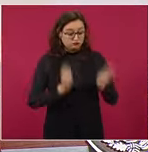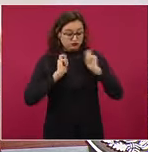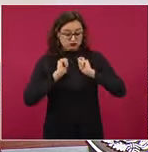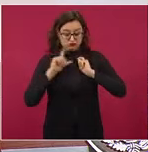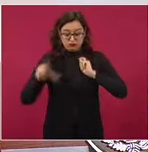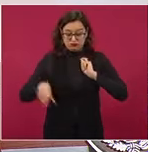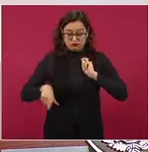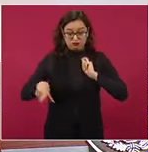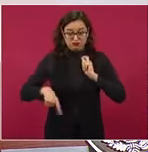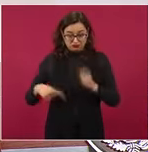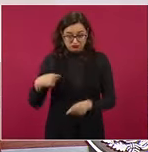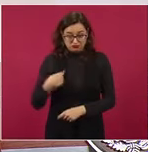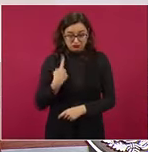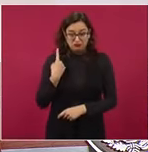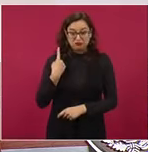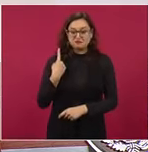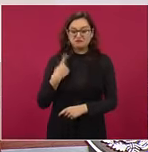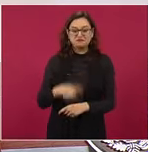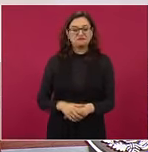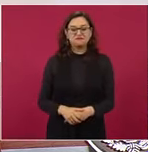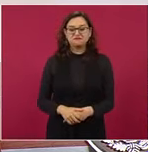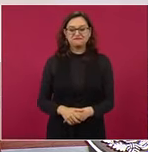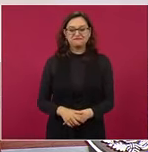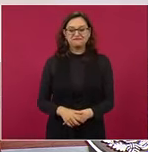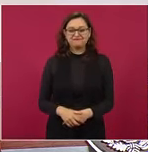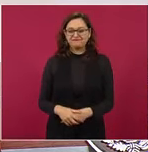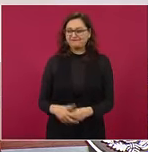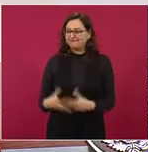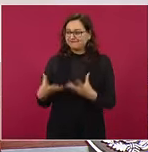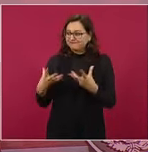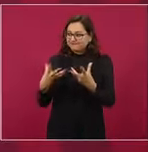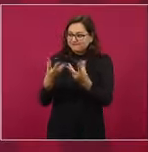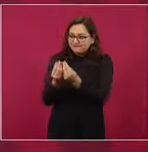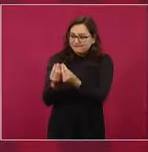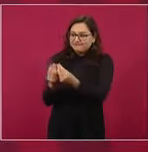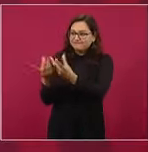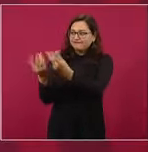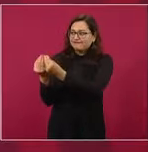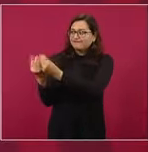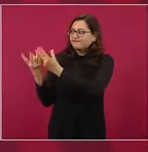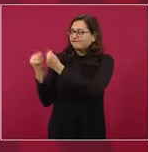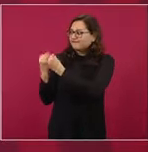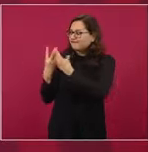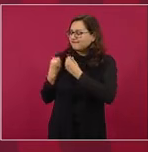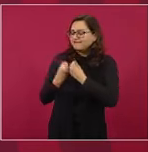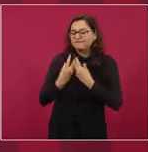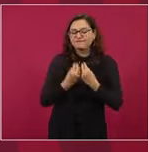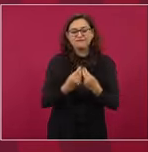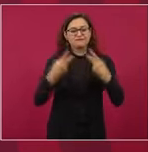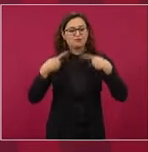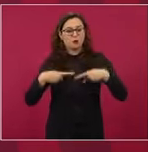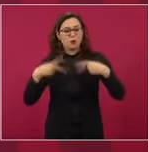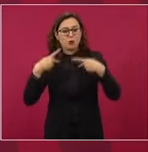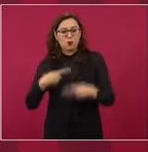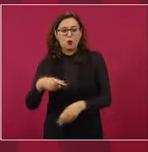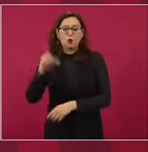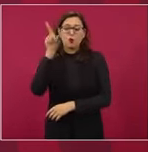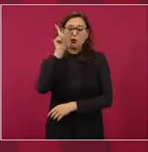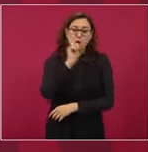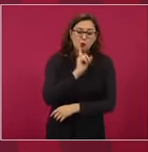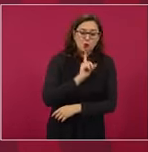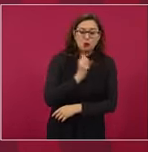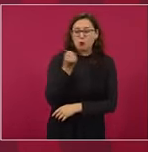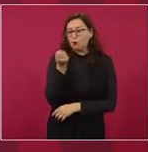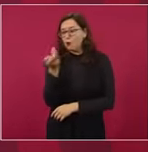es la unión de voluntades de mucha gente, mujeres y